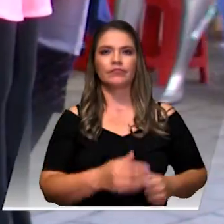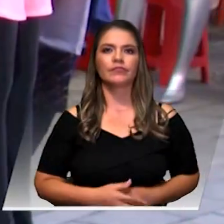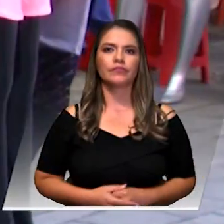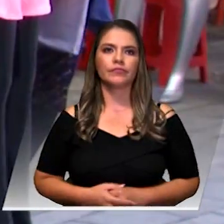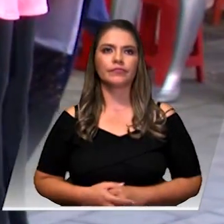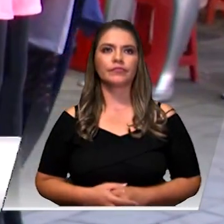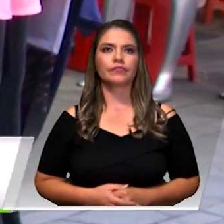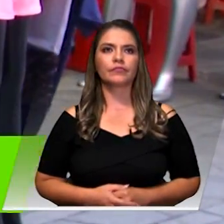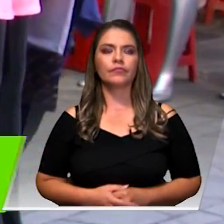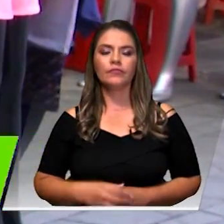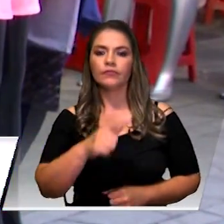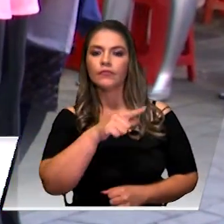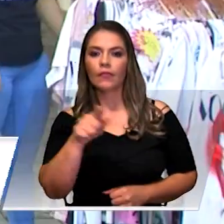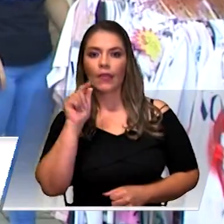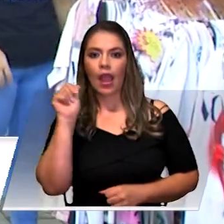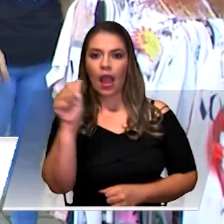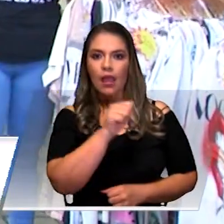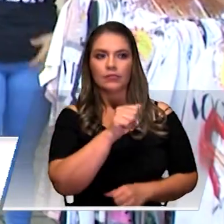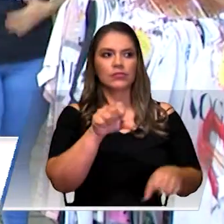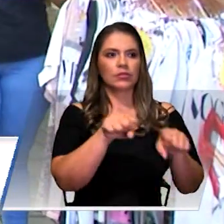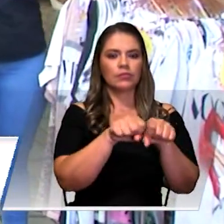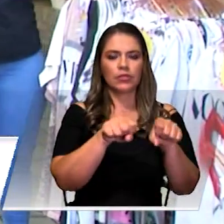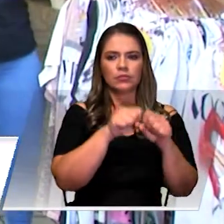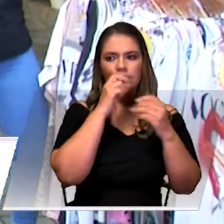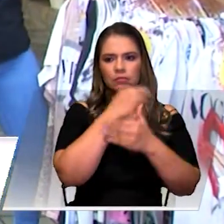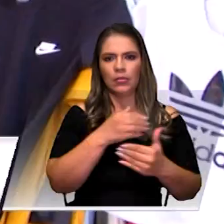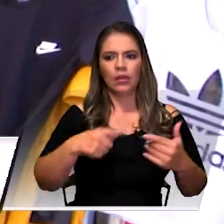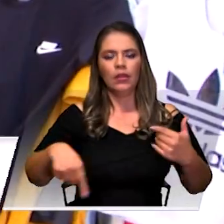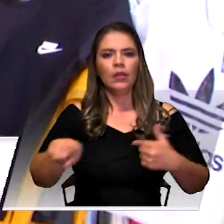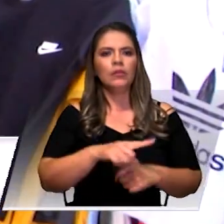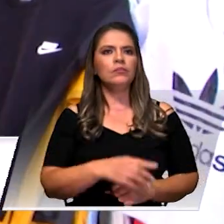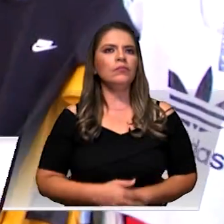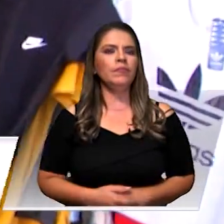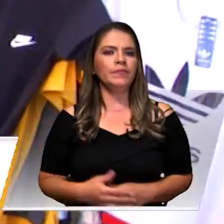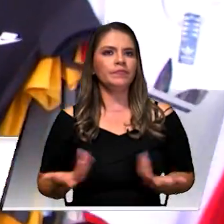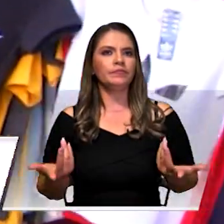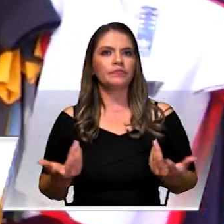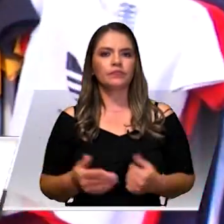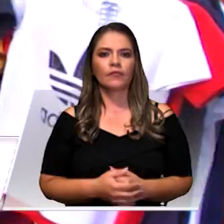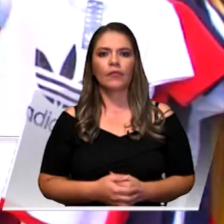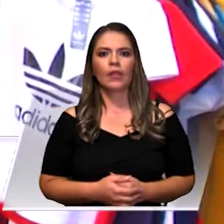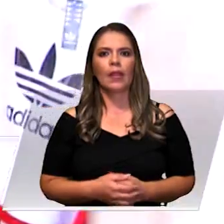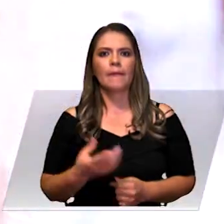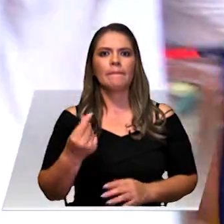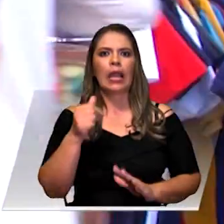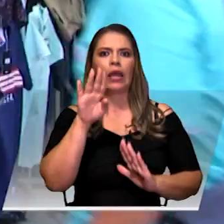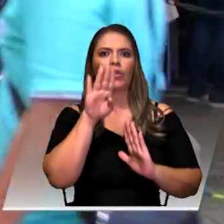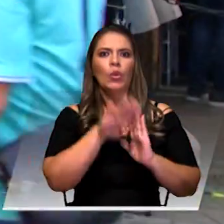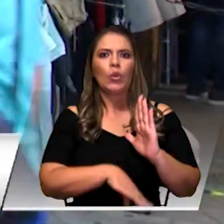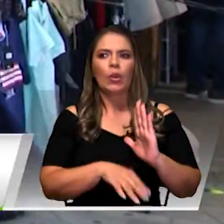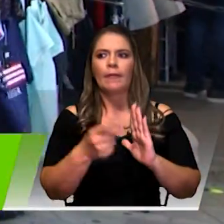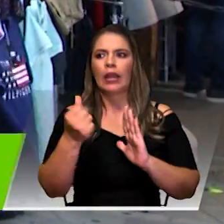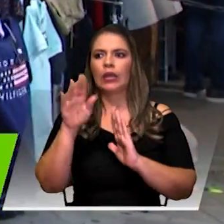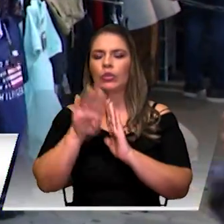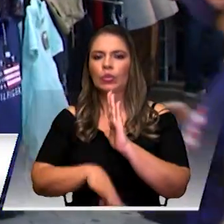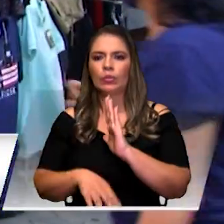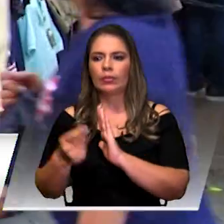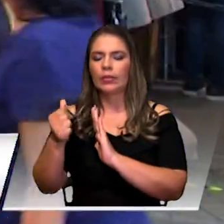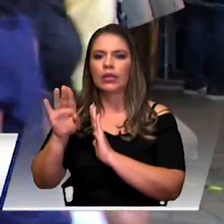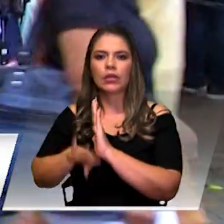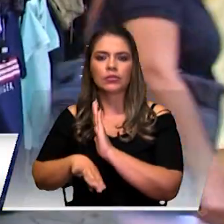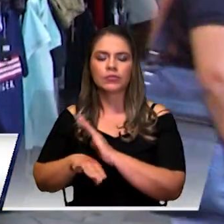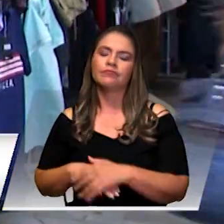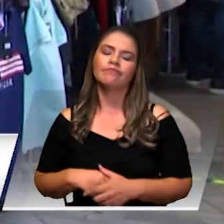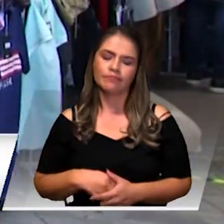Prendas de vestir para mujer y calzado para niños, entre otros, registraron las mayores disminuciones de precio en el mes de noviembre, de